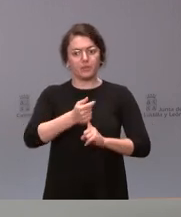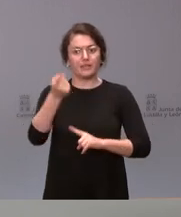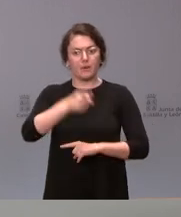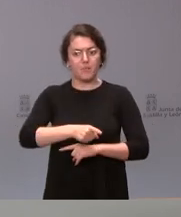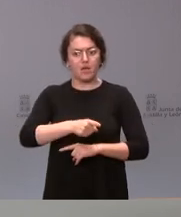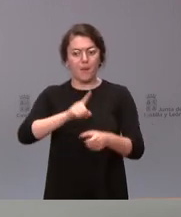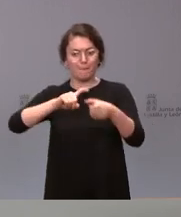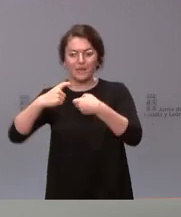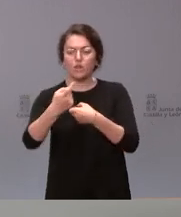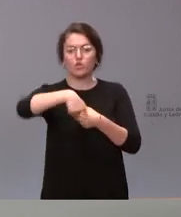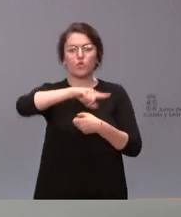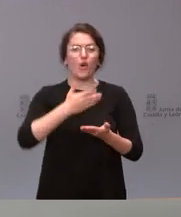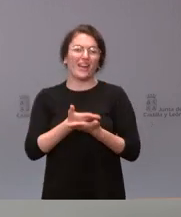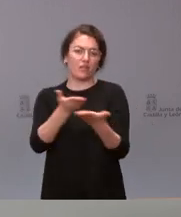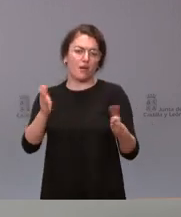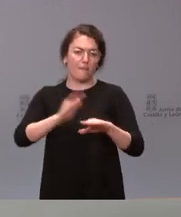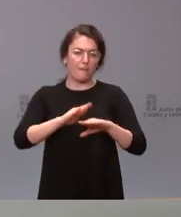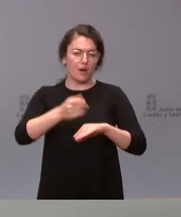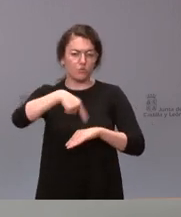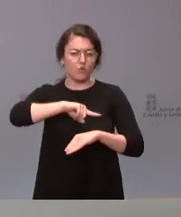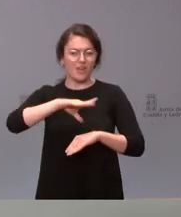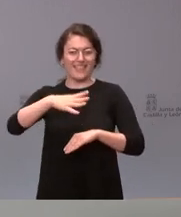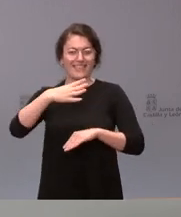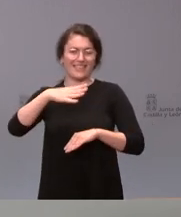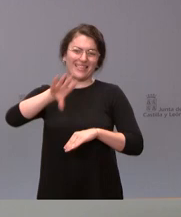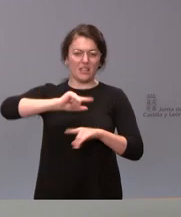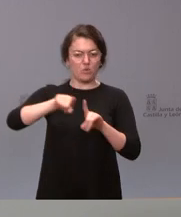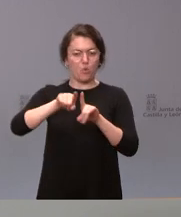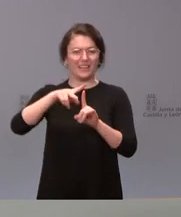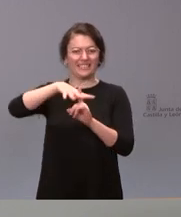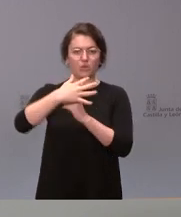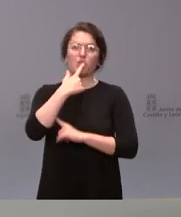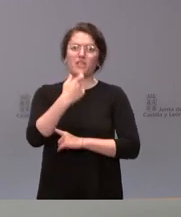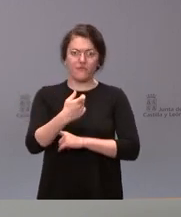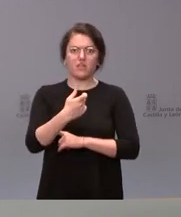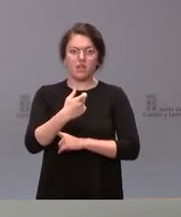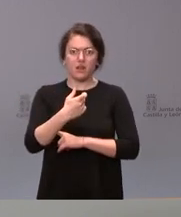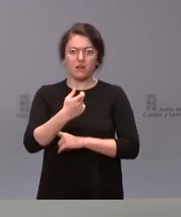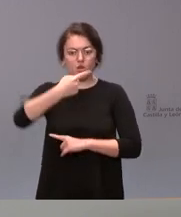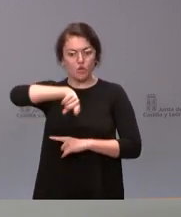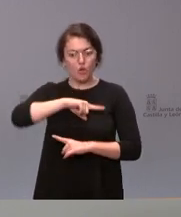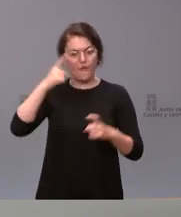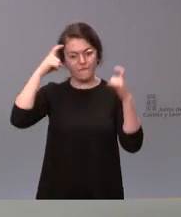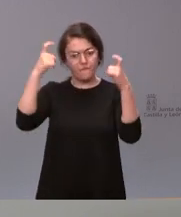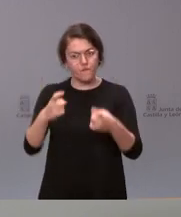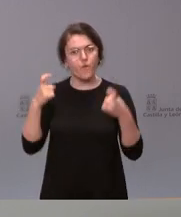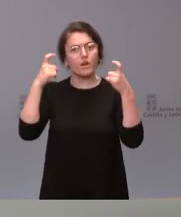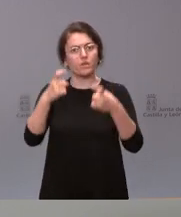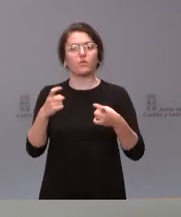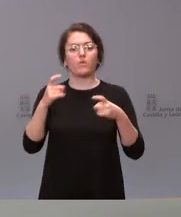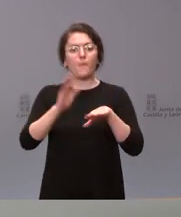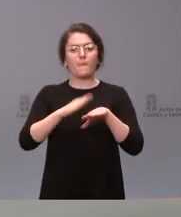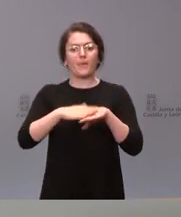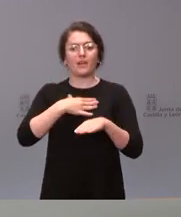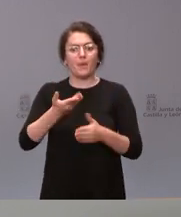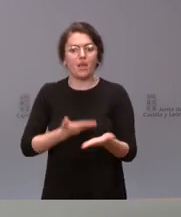partes para entender la situación de dificultad que estamos atravesando. Todos tenemos que hacer un esfuerzo también en esta materia para contribuir en